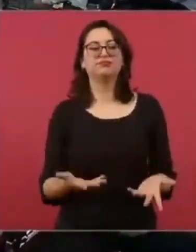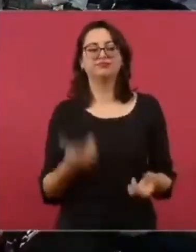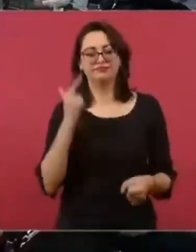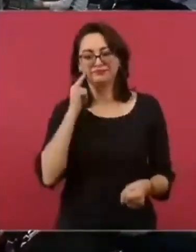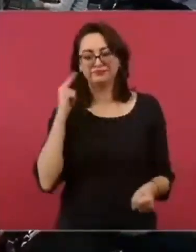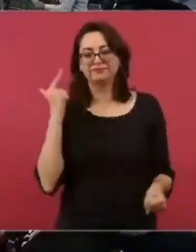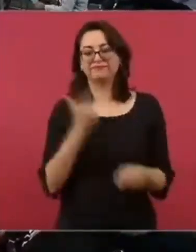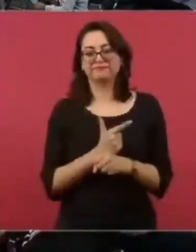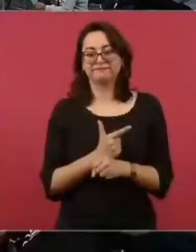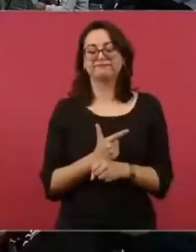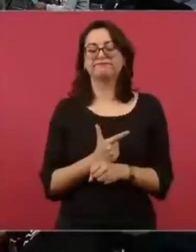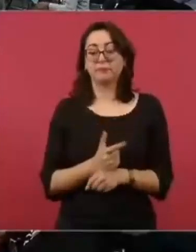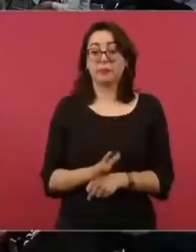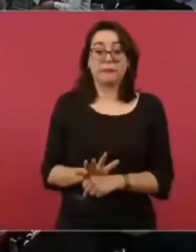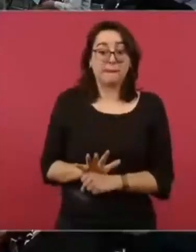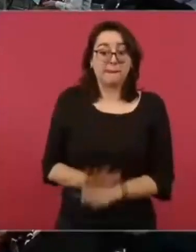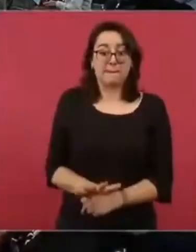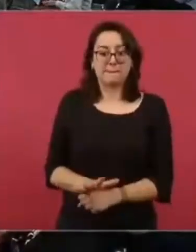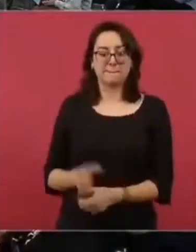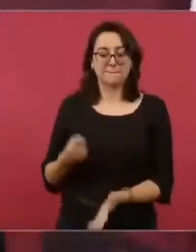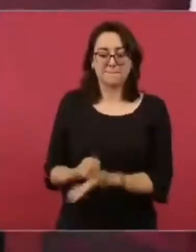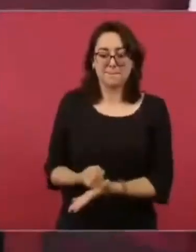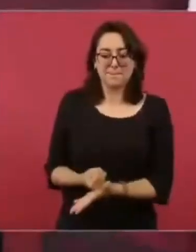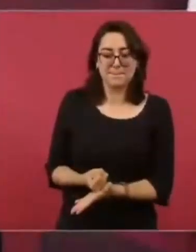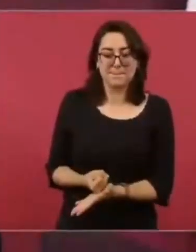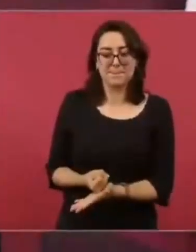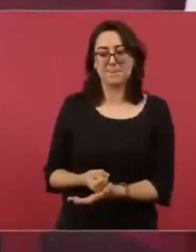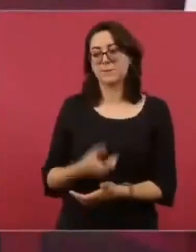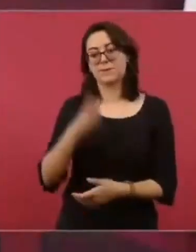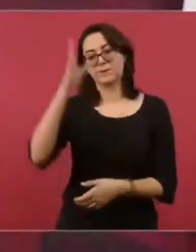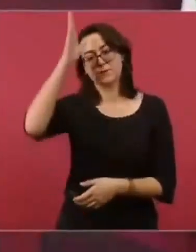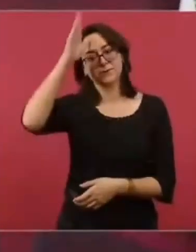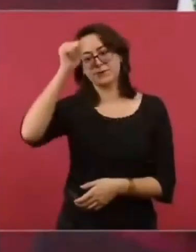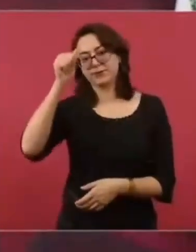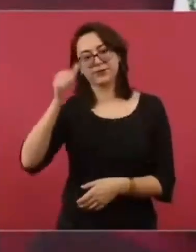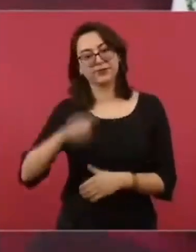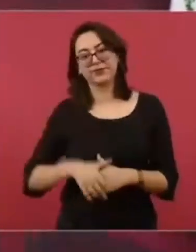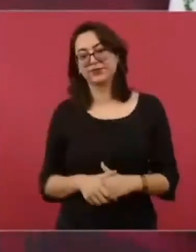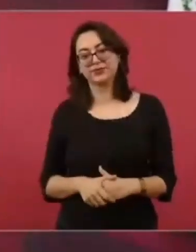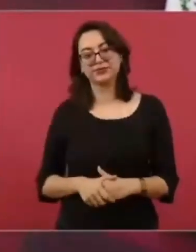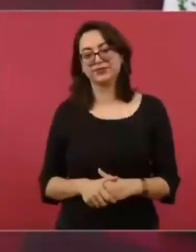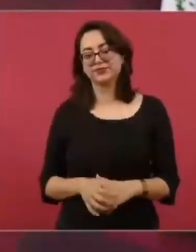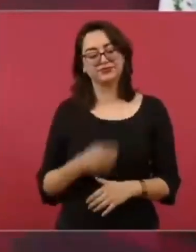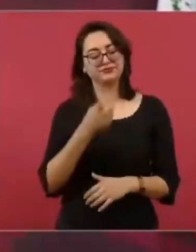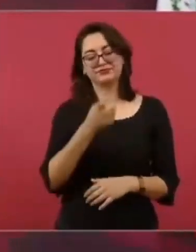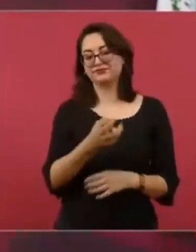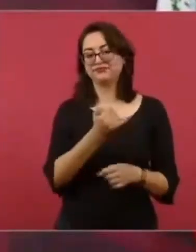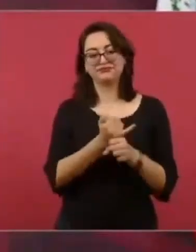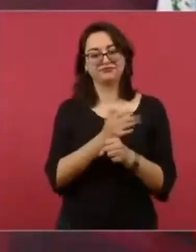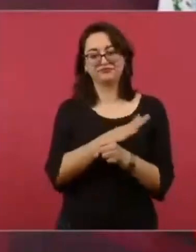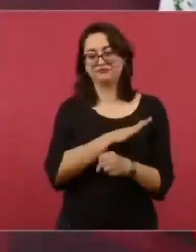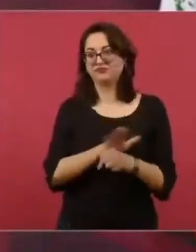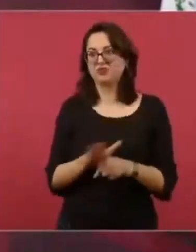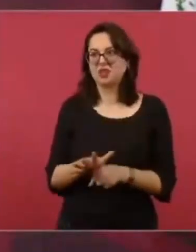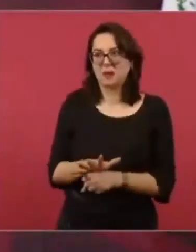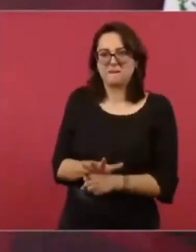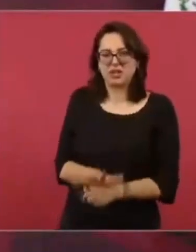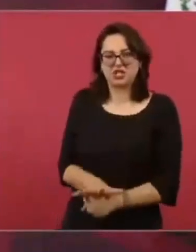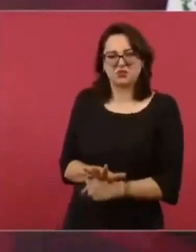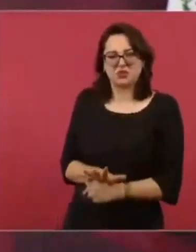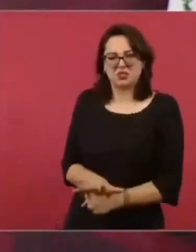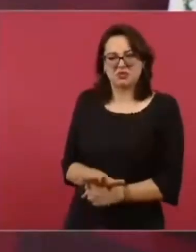local, pero yo no estoy de acuerdo con eso. No pueden haber esos chantajes. Y ahora,